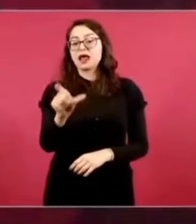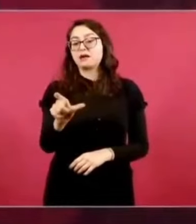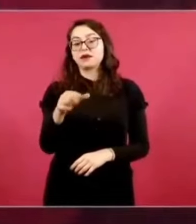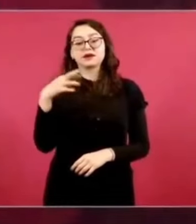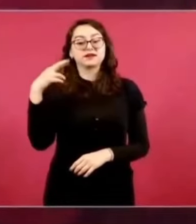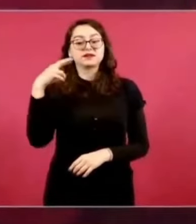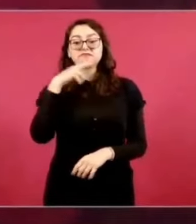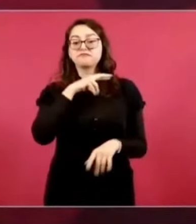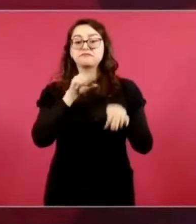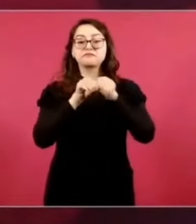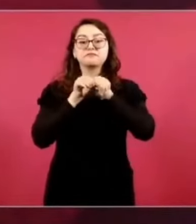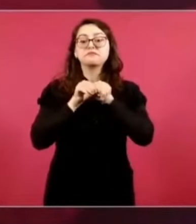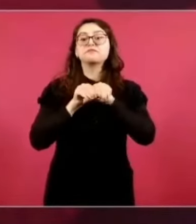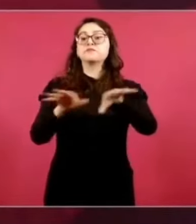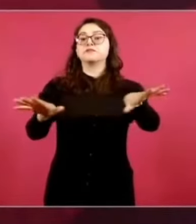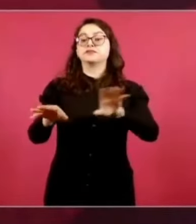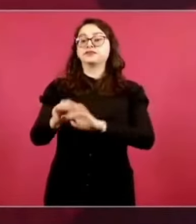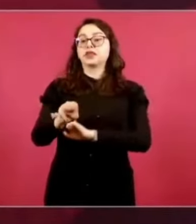no,